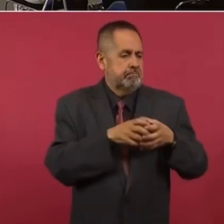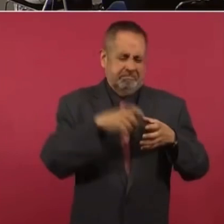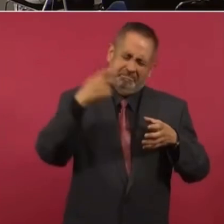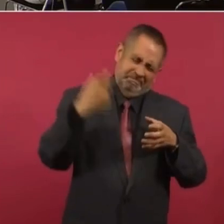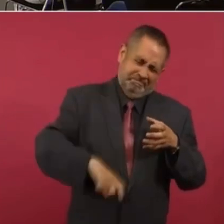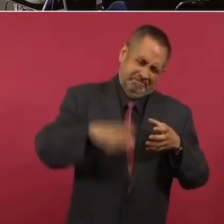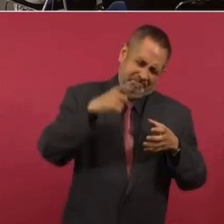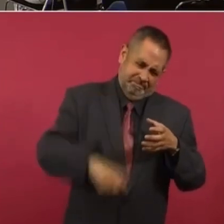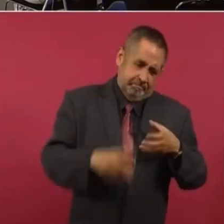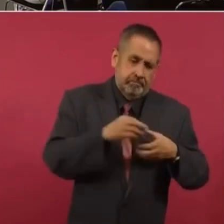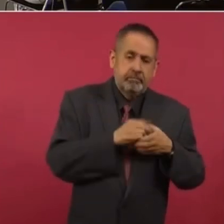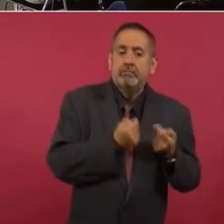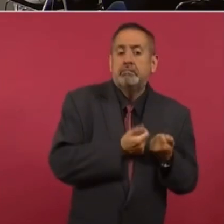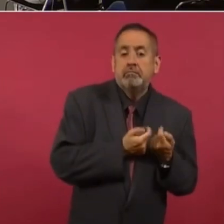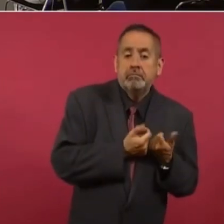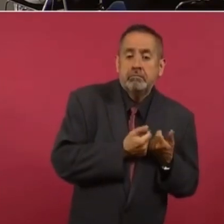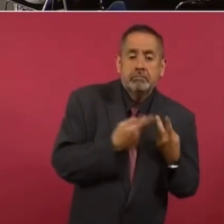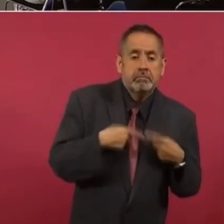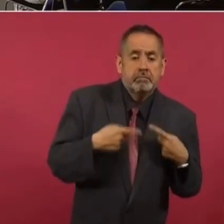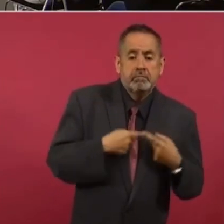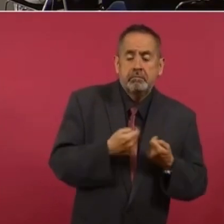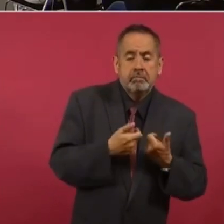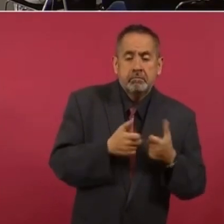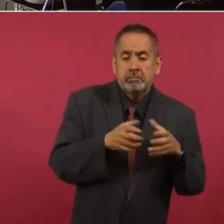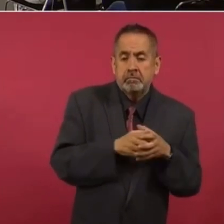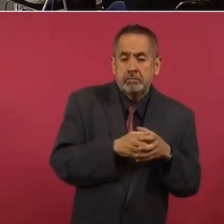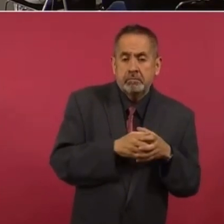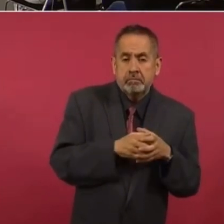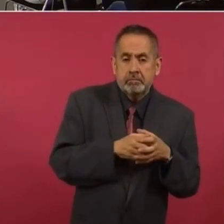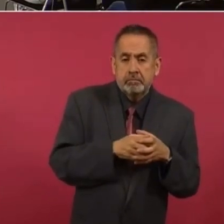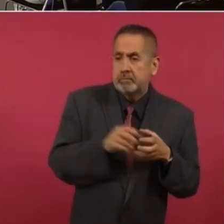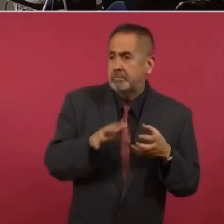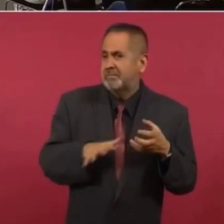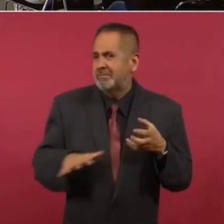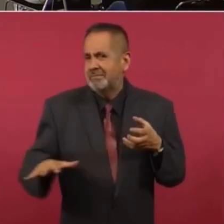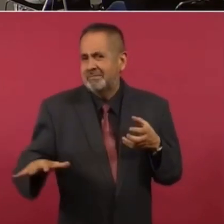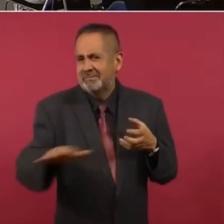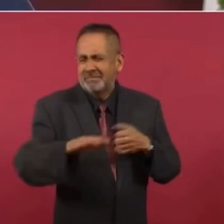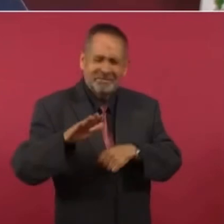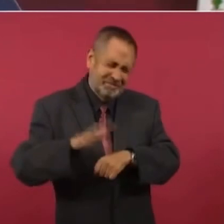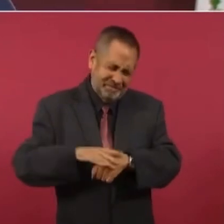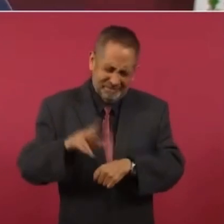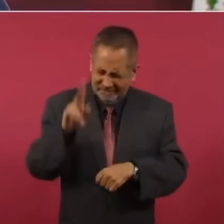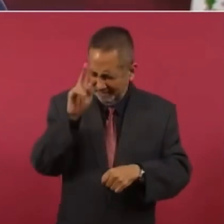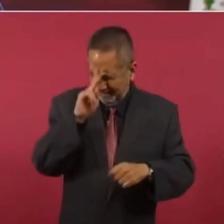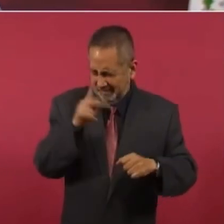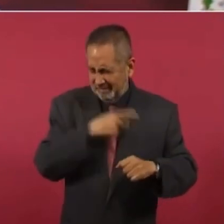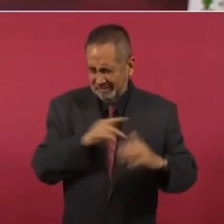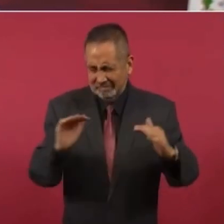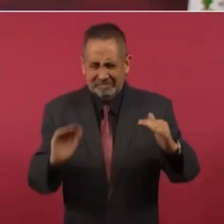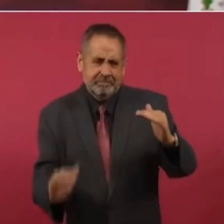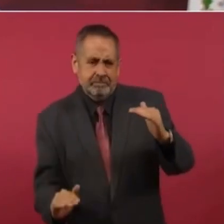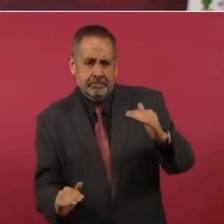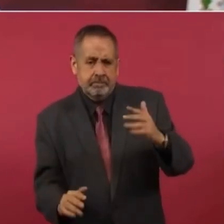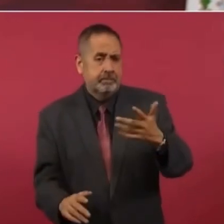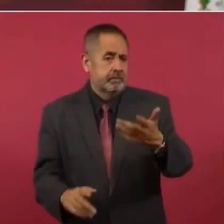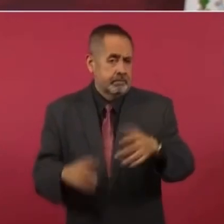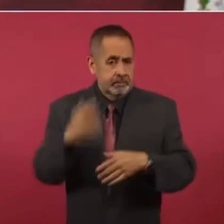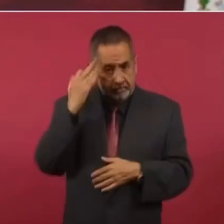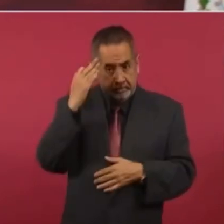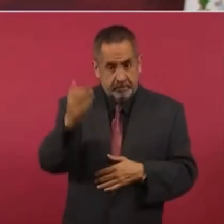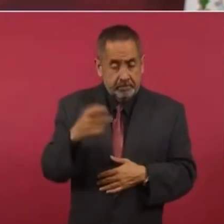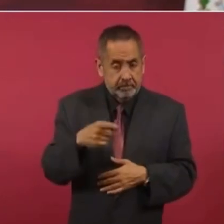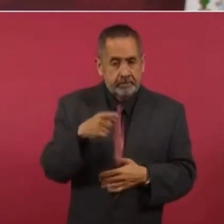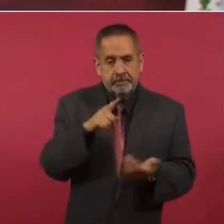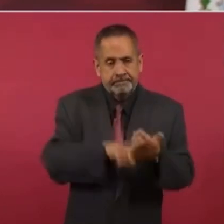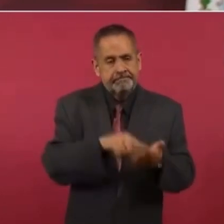Nosotros en ese entonces y todavía por las